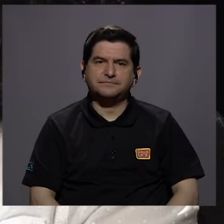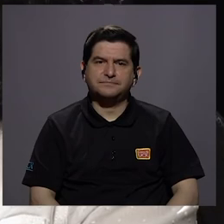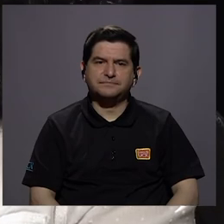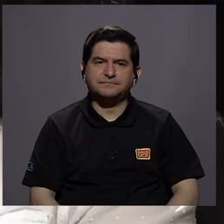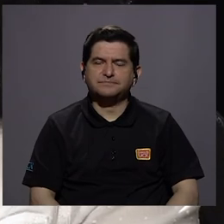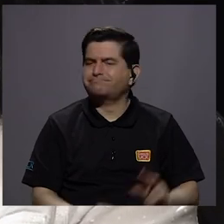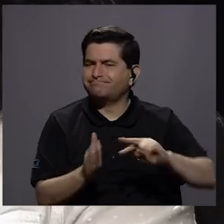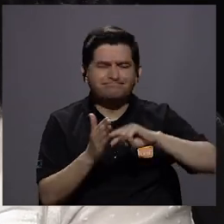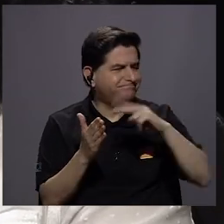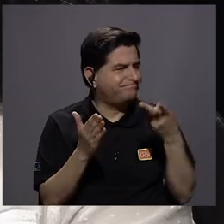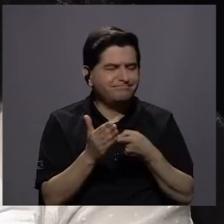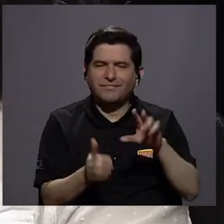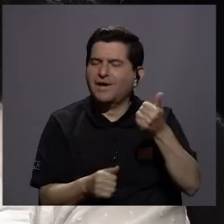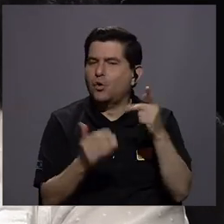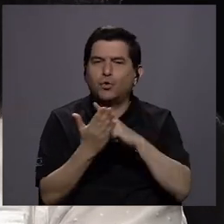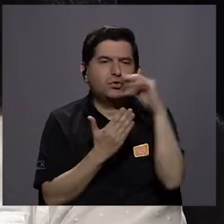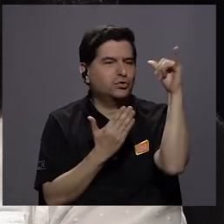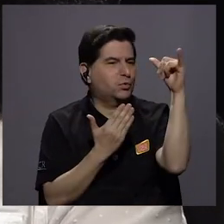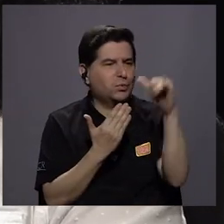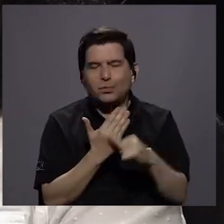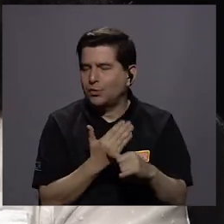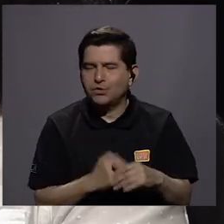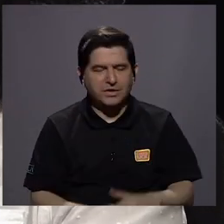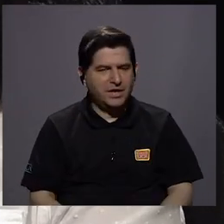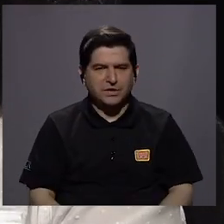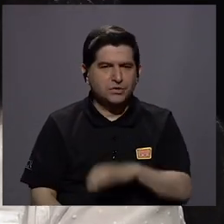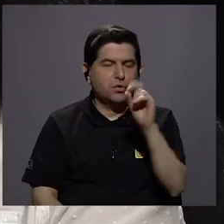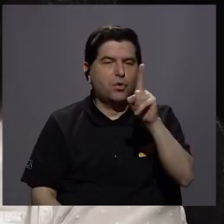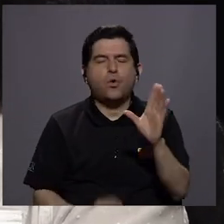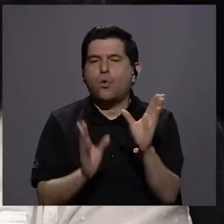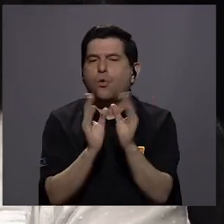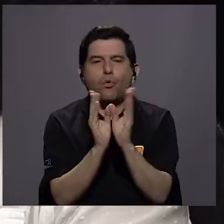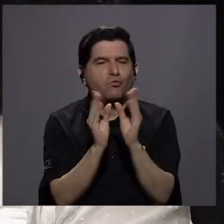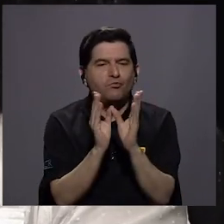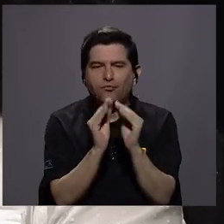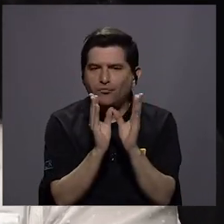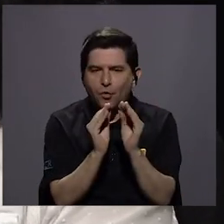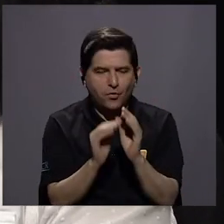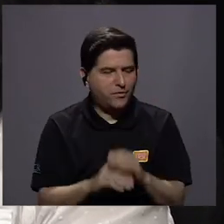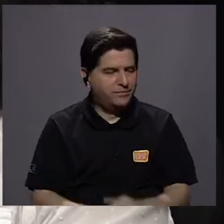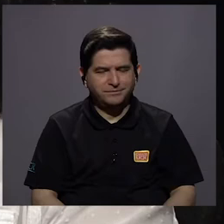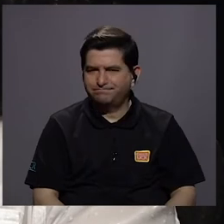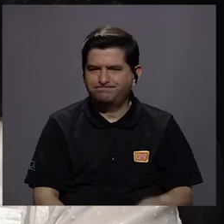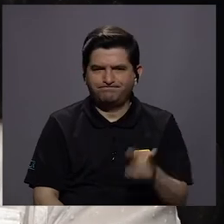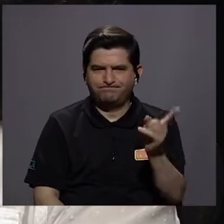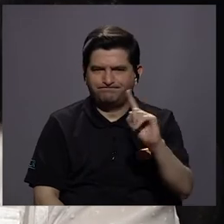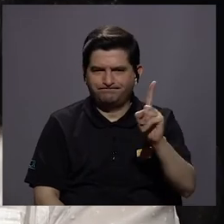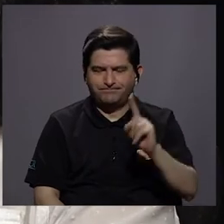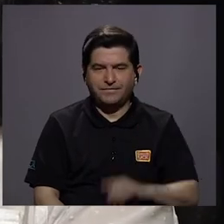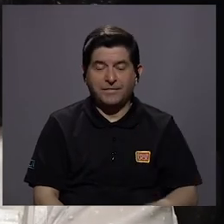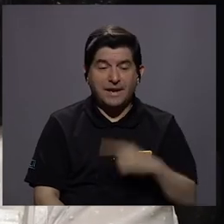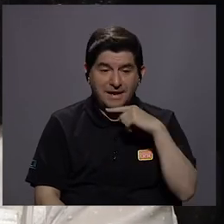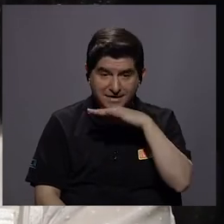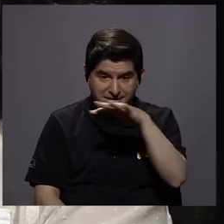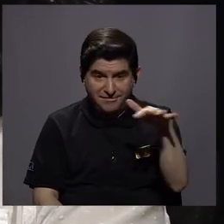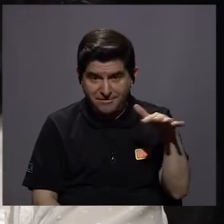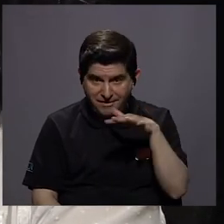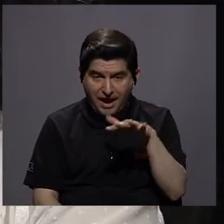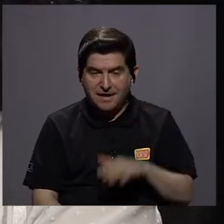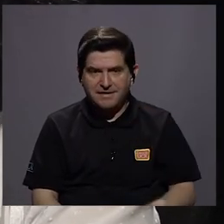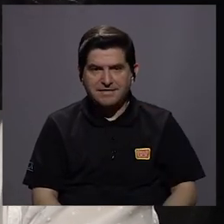no no se trata de otro proyecto como otro proyecto o un foro como un foro sino que está esta realidad